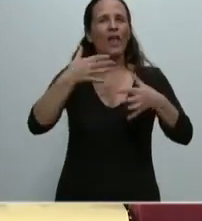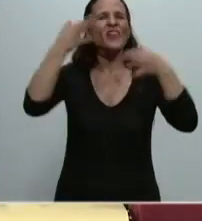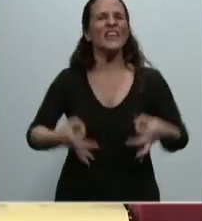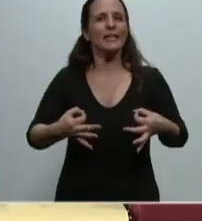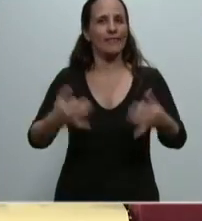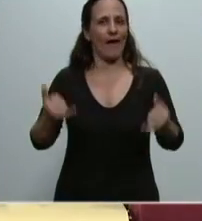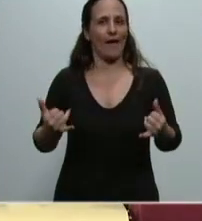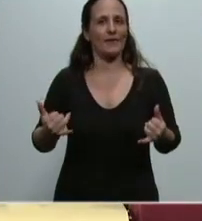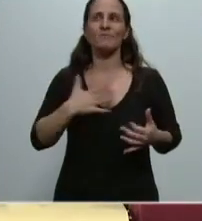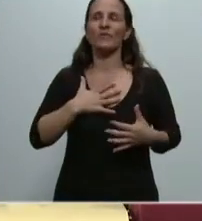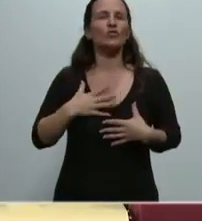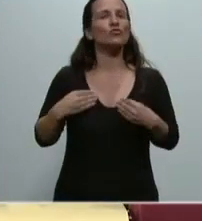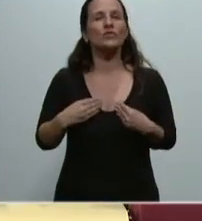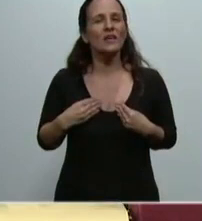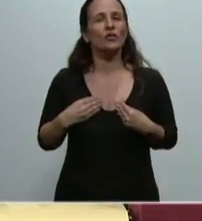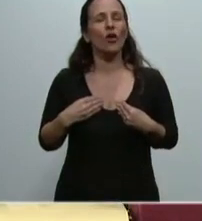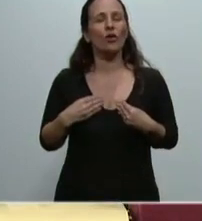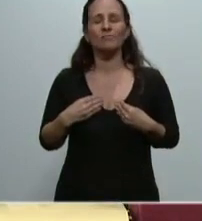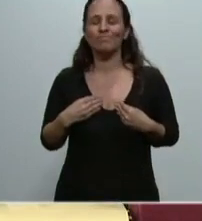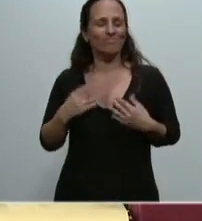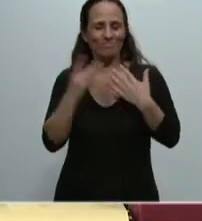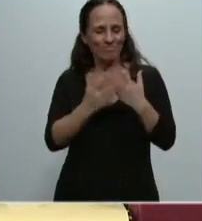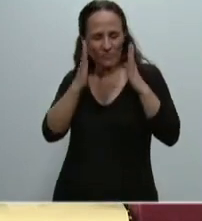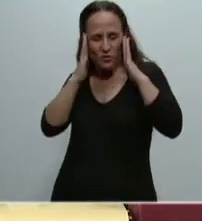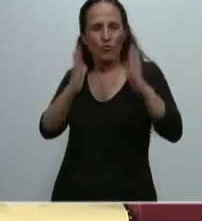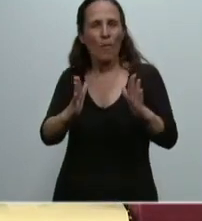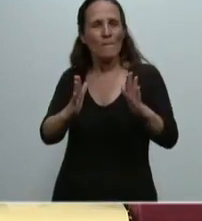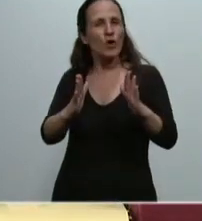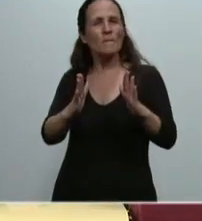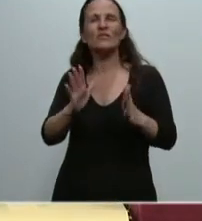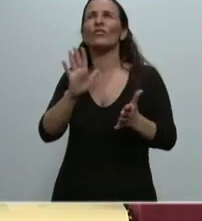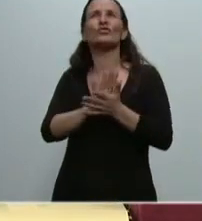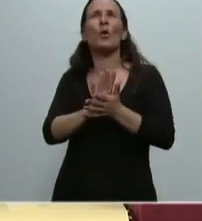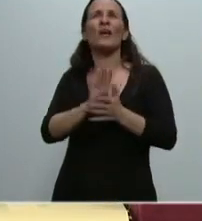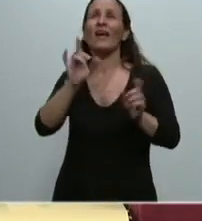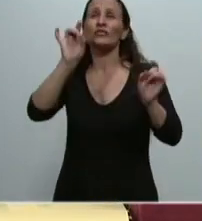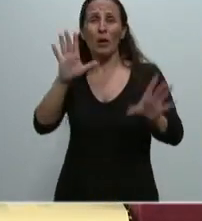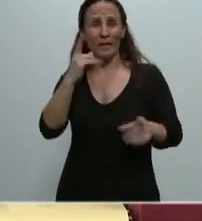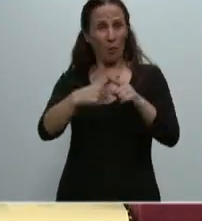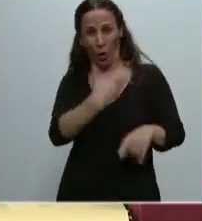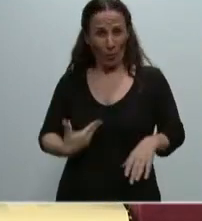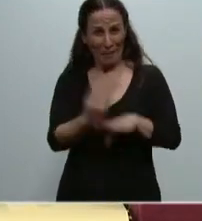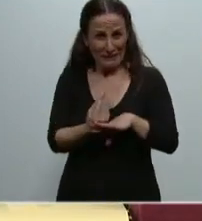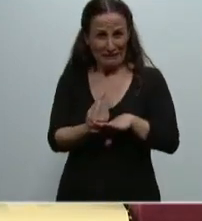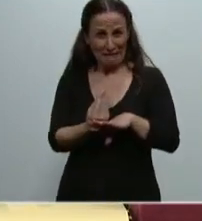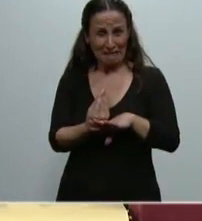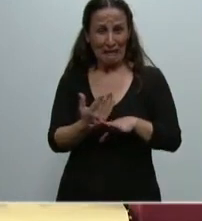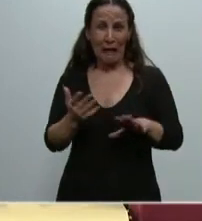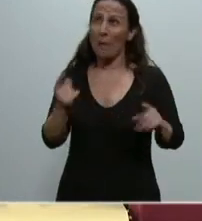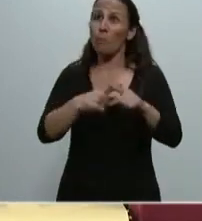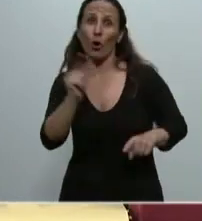mí lo siento como un compromiso que excede lo meramente coyuntural lo meramente